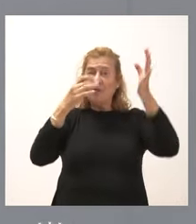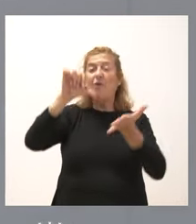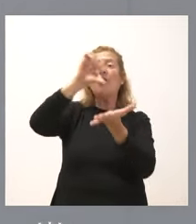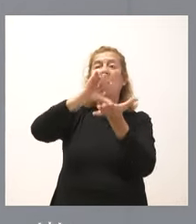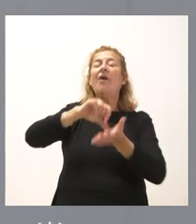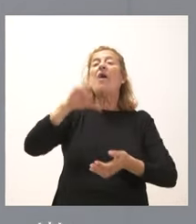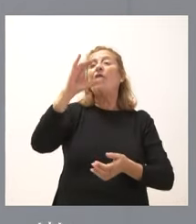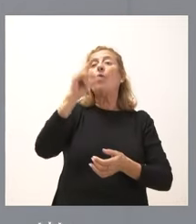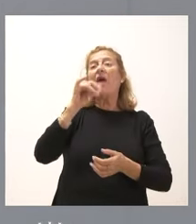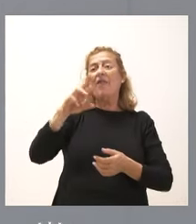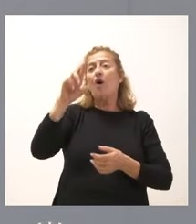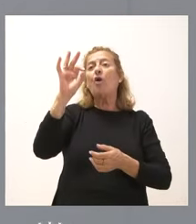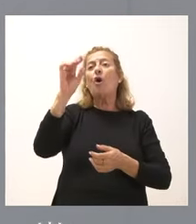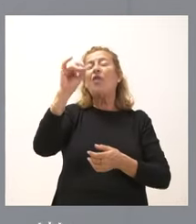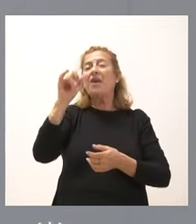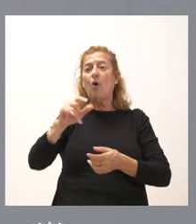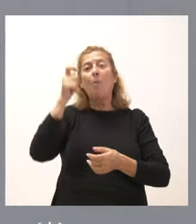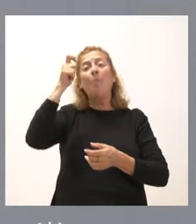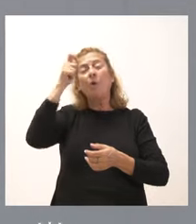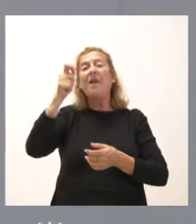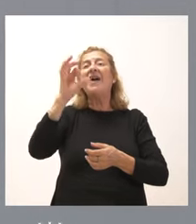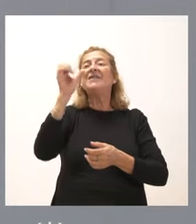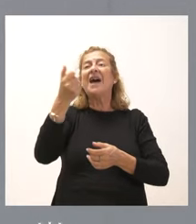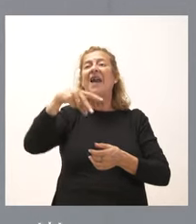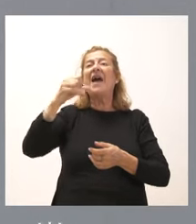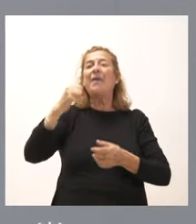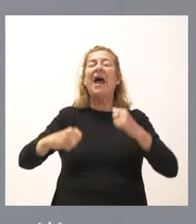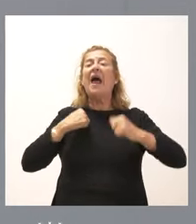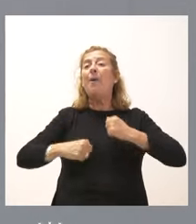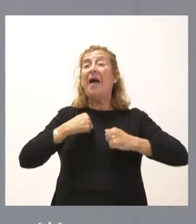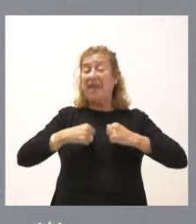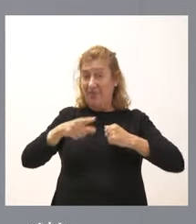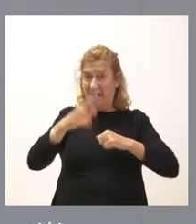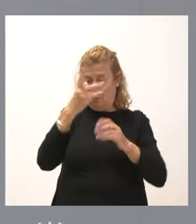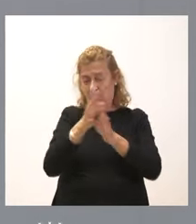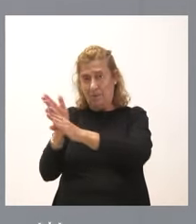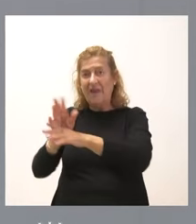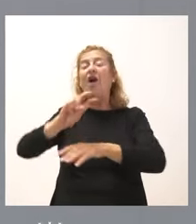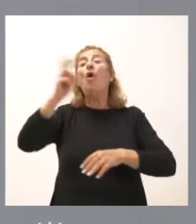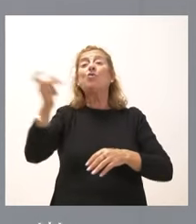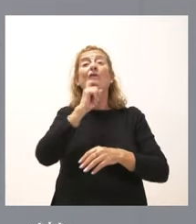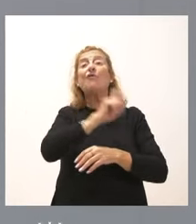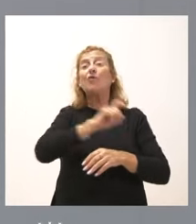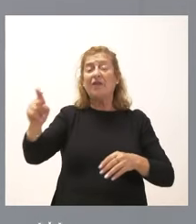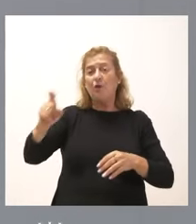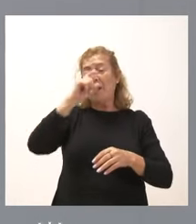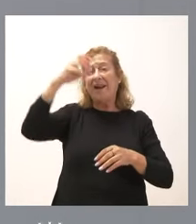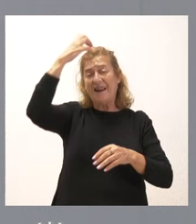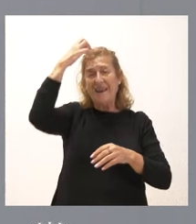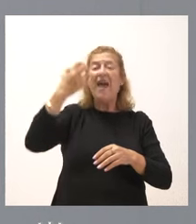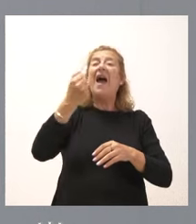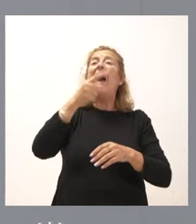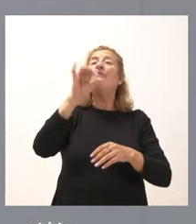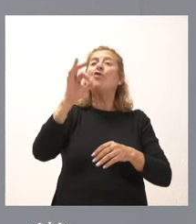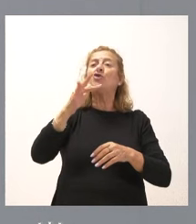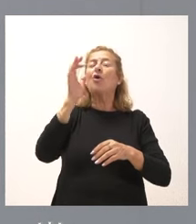Rodrigo, Puebla de Sanabria y La Bañeza, esto por un lado, y por otro lado la Fundación Rey Alfonso Enríquez de Zamora